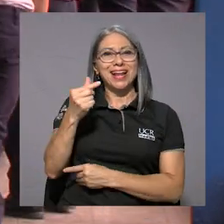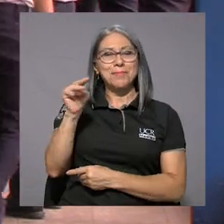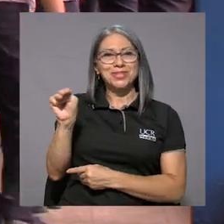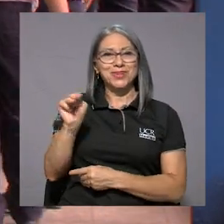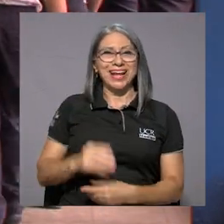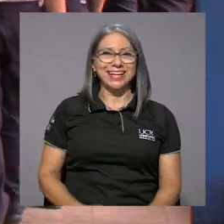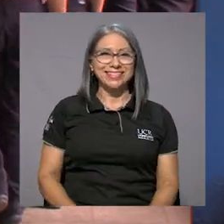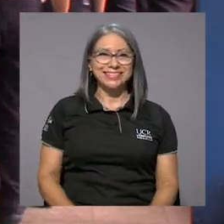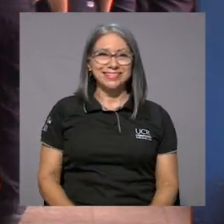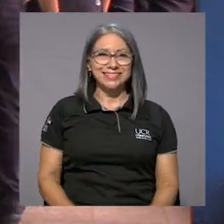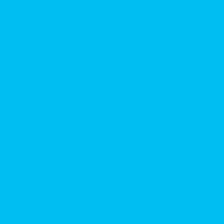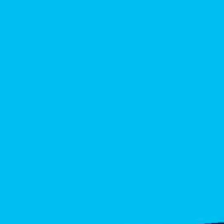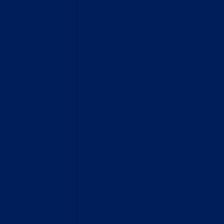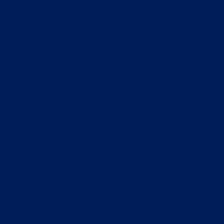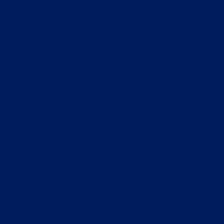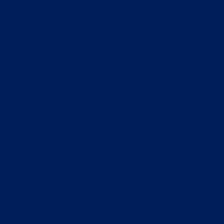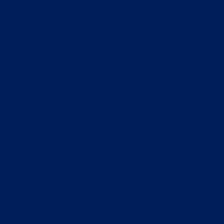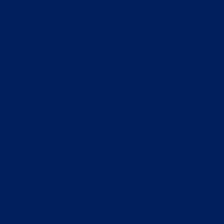gabriela mayorga